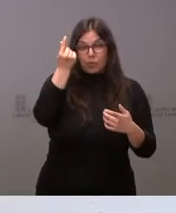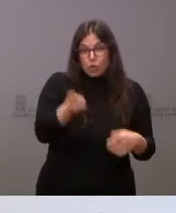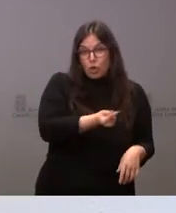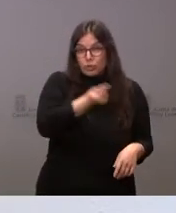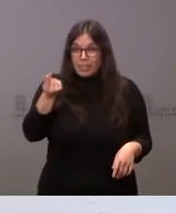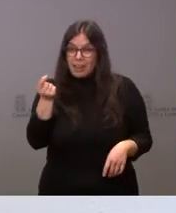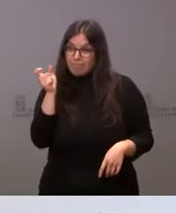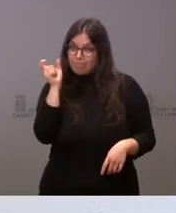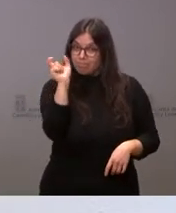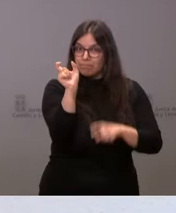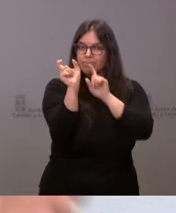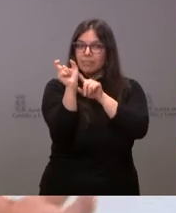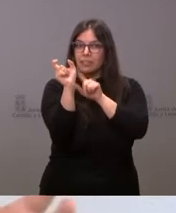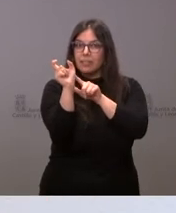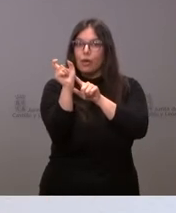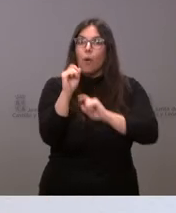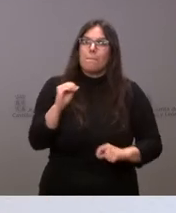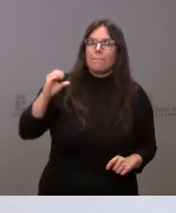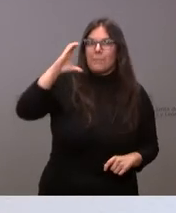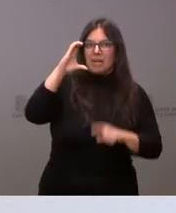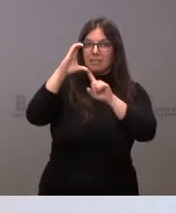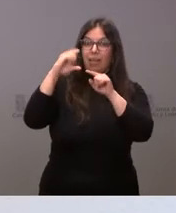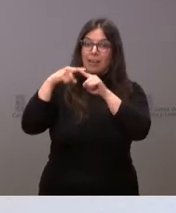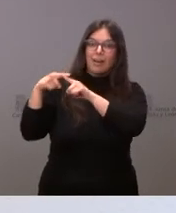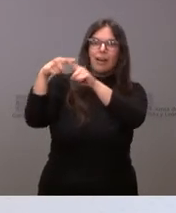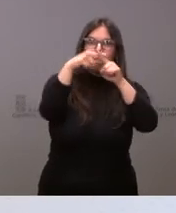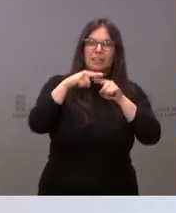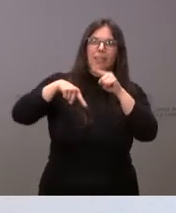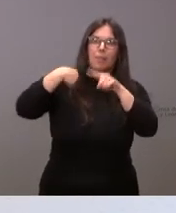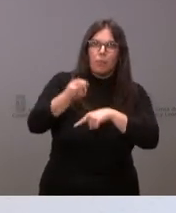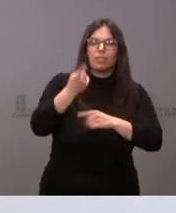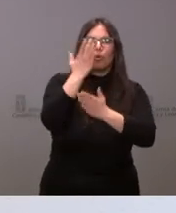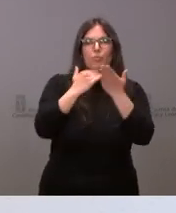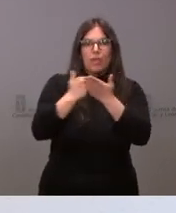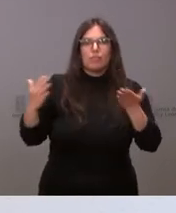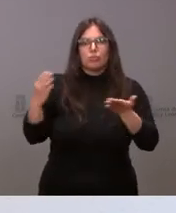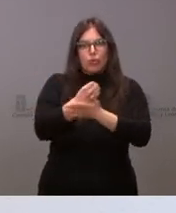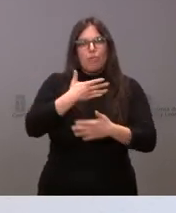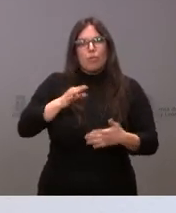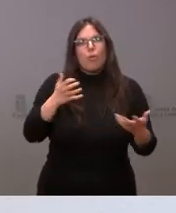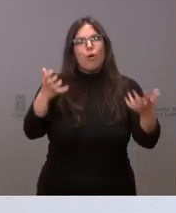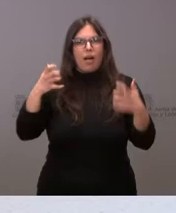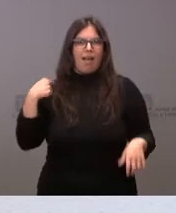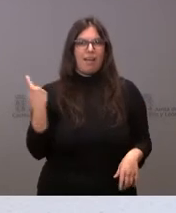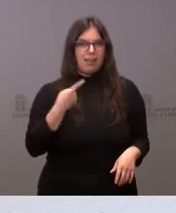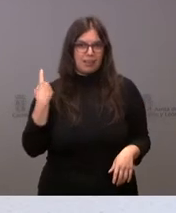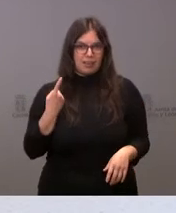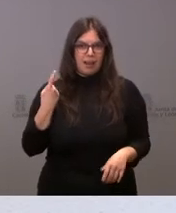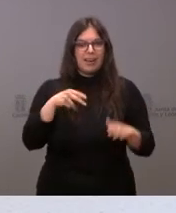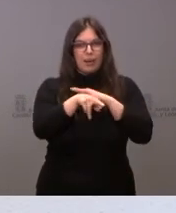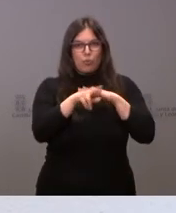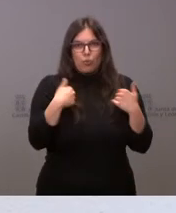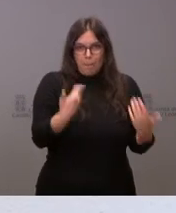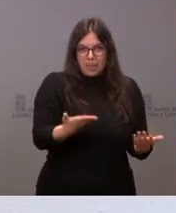presupuestario de financiación autonómica crezca y, a partir de ahí, todas las comunidades autónomas podamos ganar más recursos